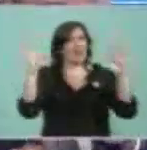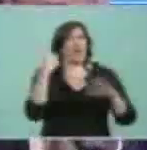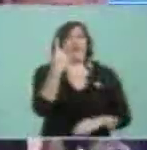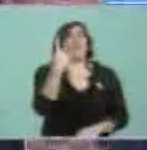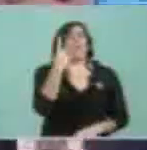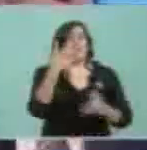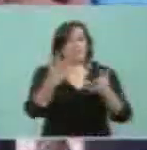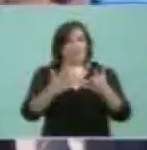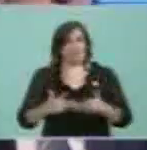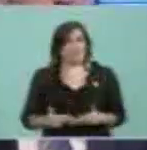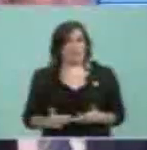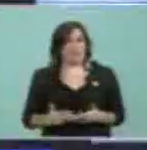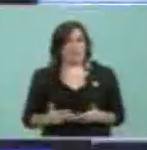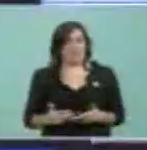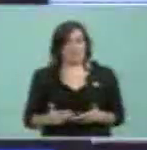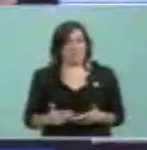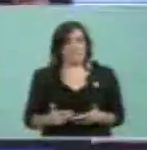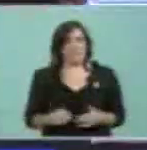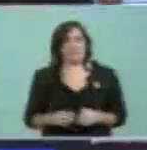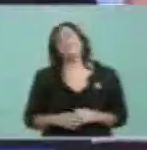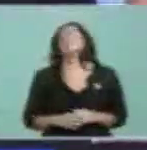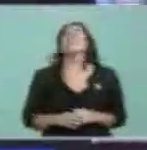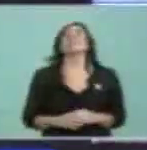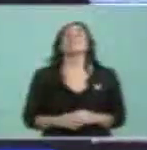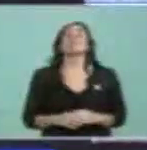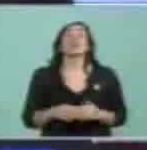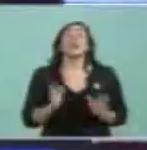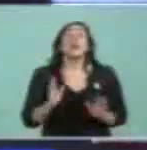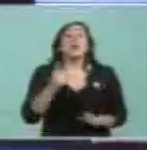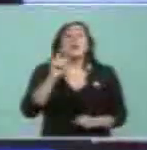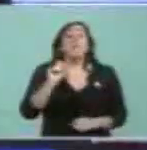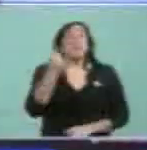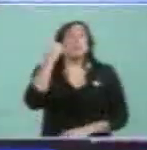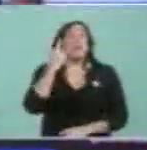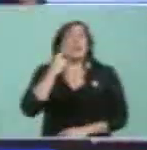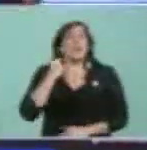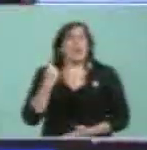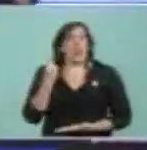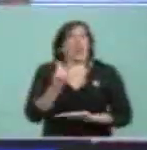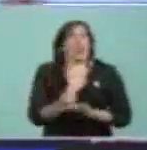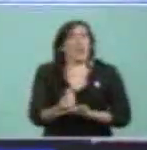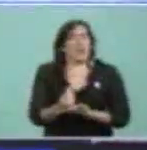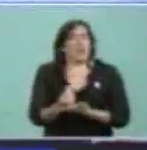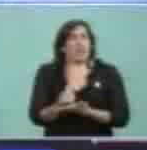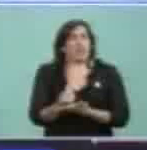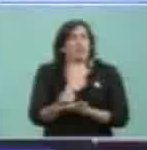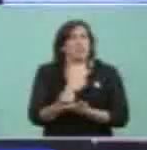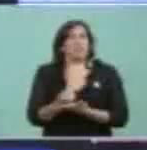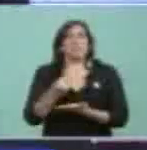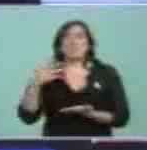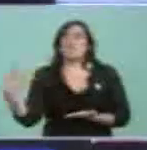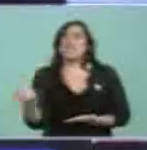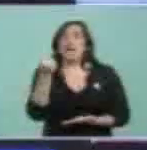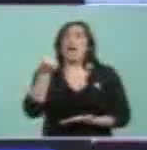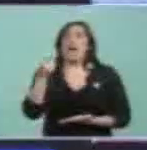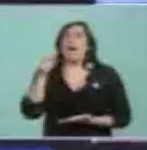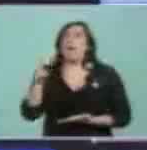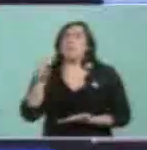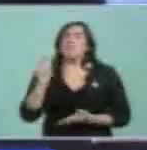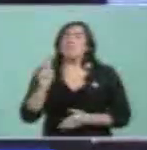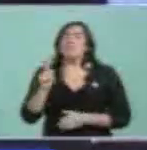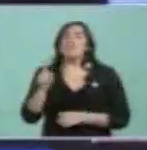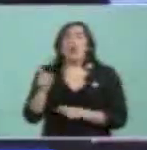Fue tal vez cuando desde el primer día estableció antes de la recuperación de la CFJP,